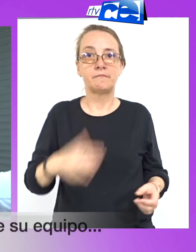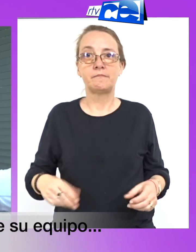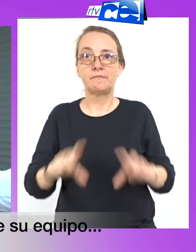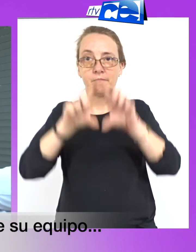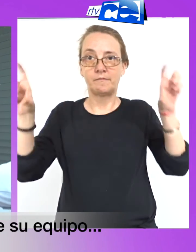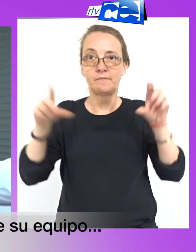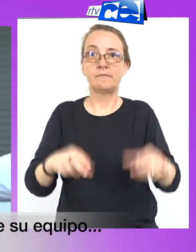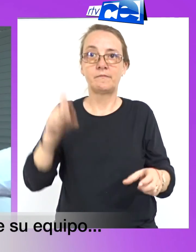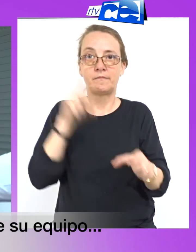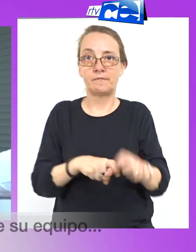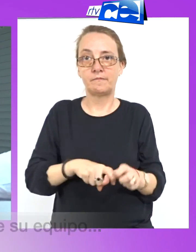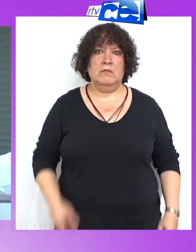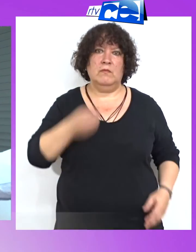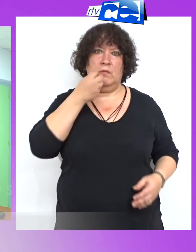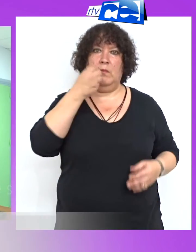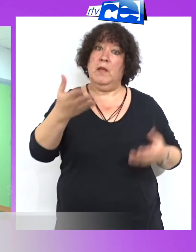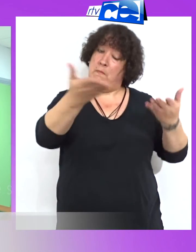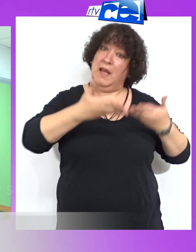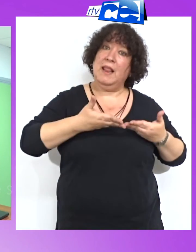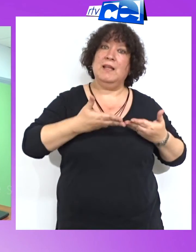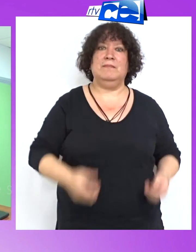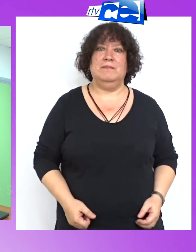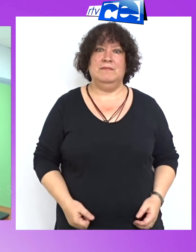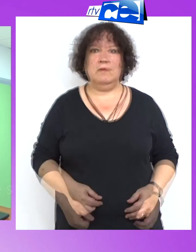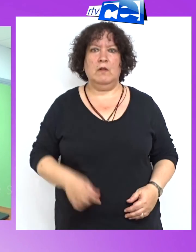Encantada de formar parte de su equipo. Bienvenida.